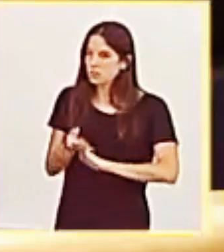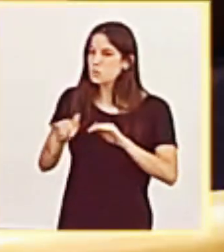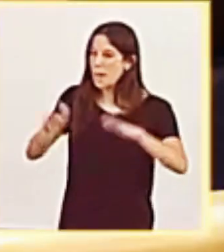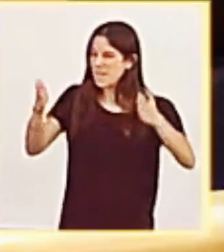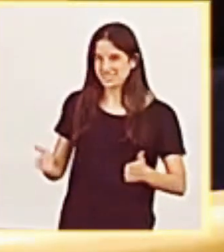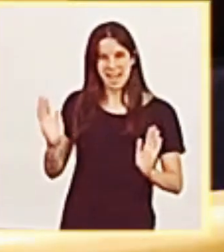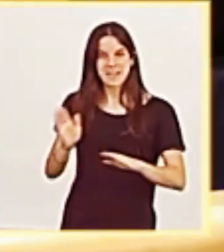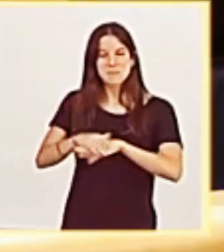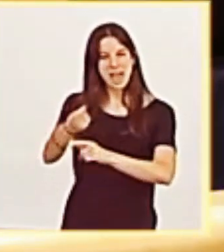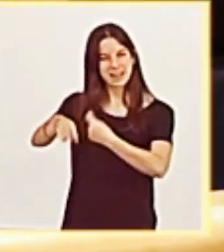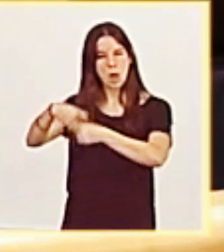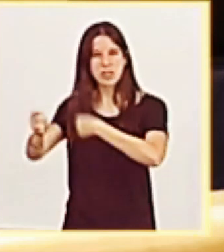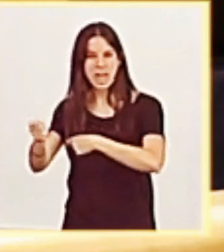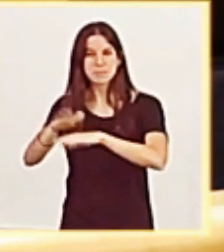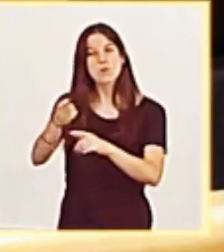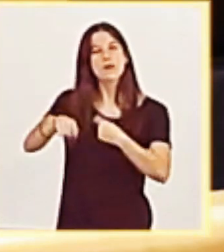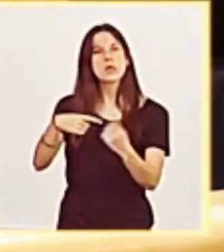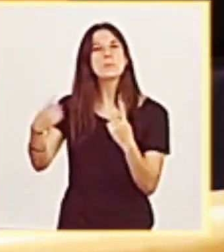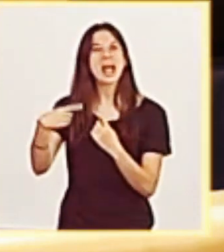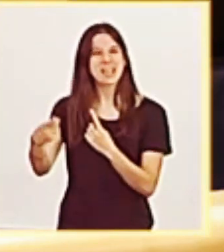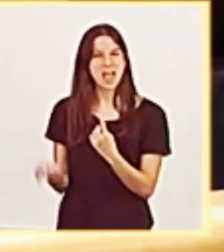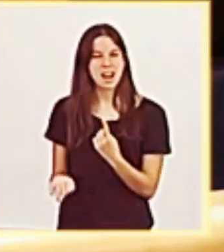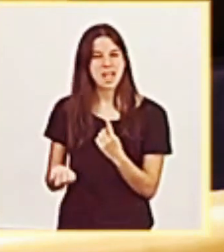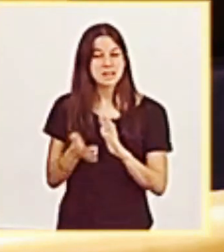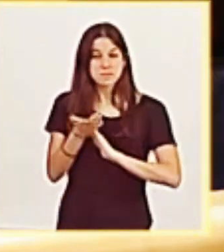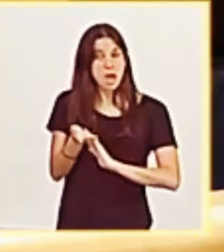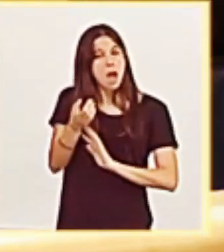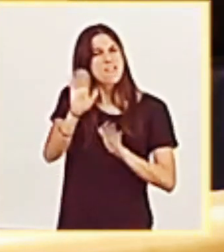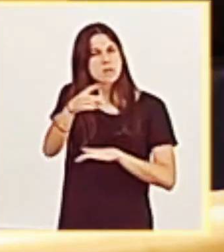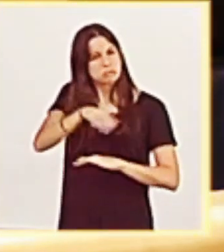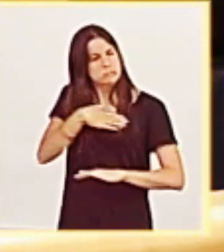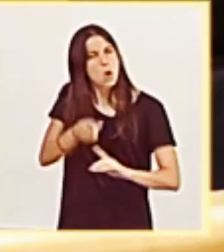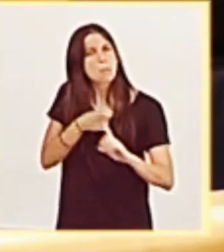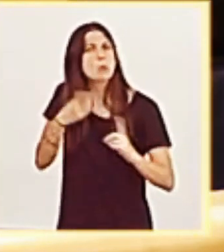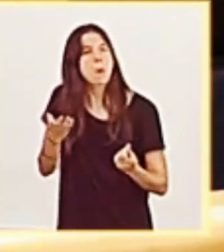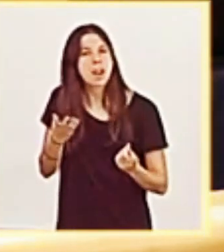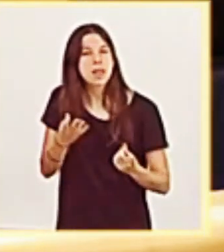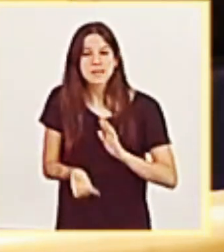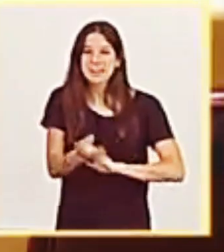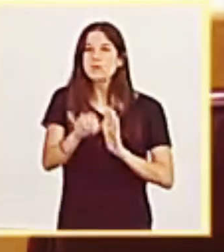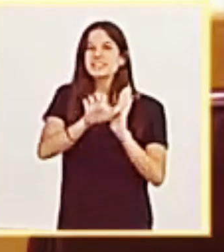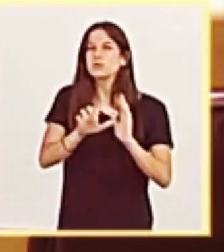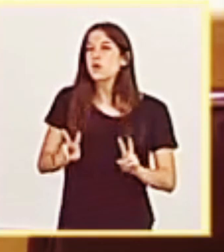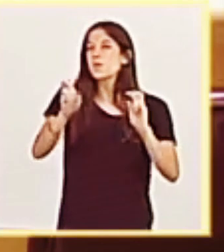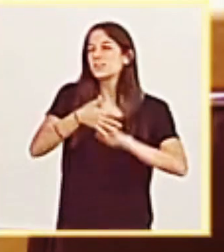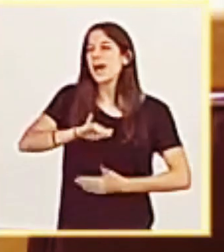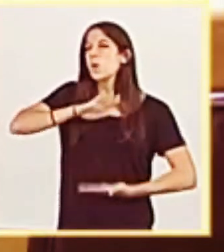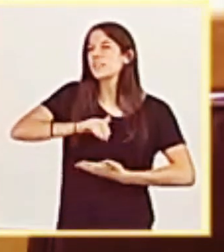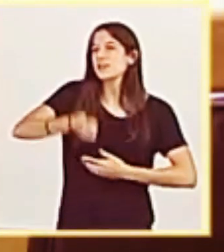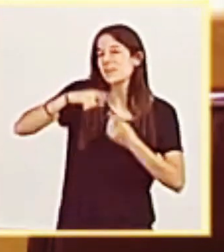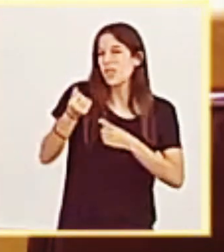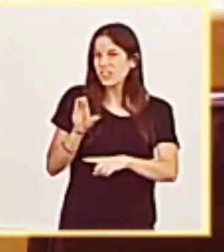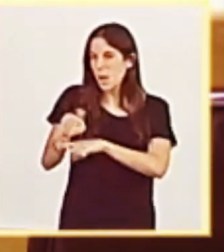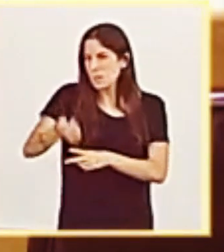manteles, para crear la mesa de negociación bilateral a los efectos de alumbrar un nuevo estatuto con más competencias y más